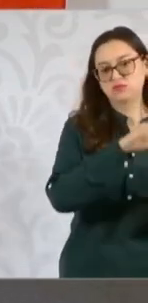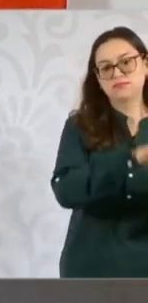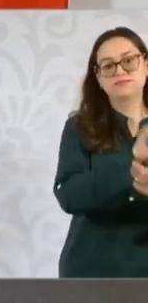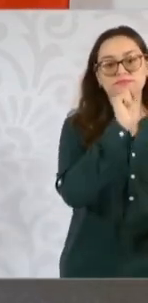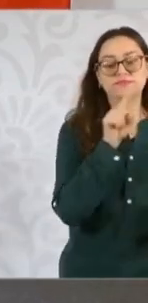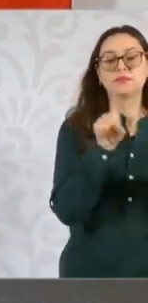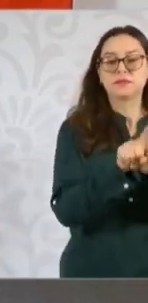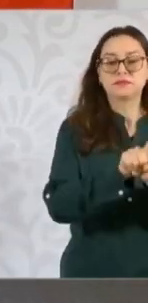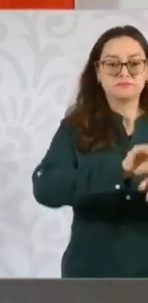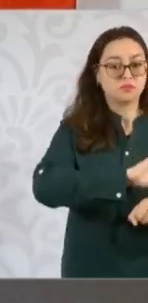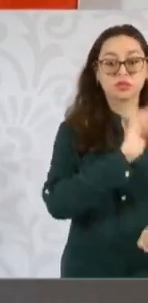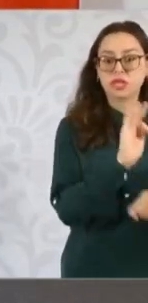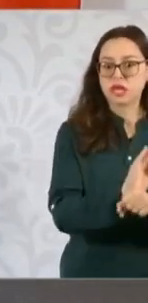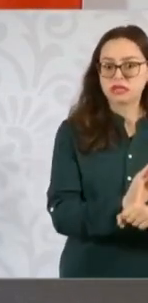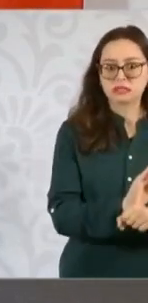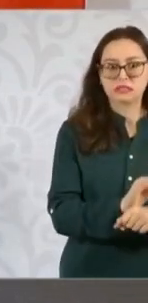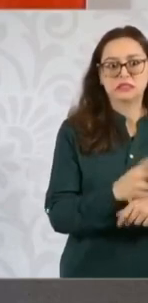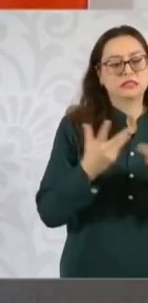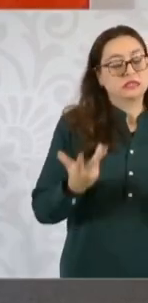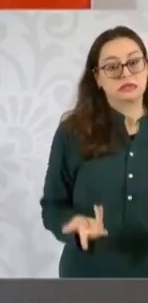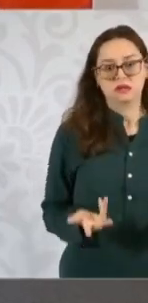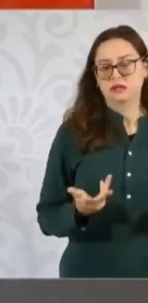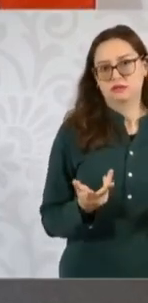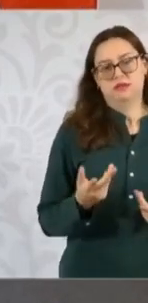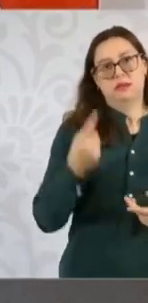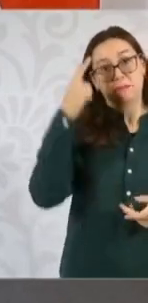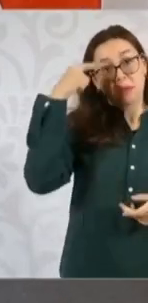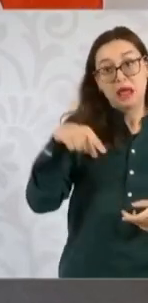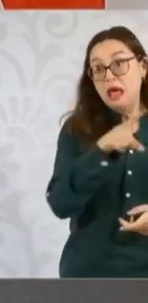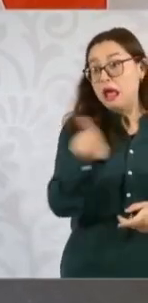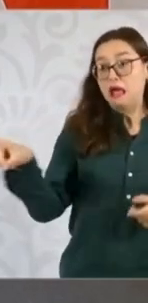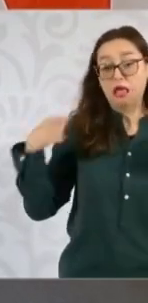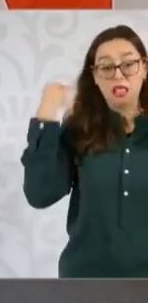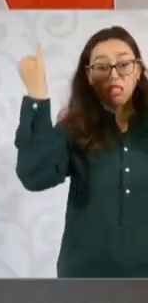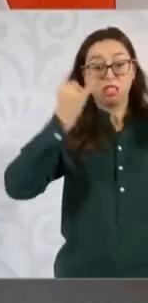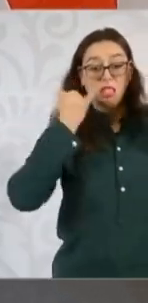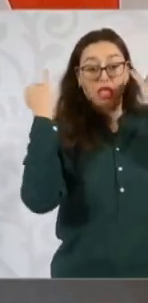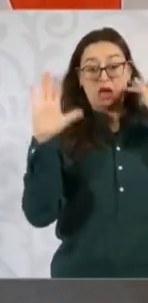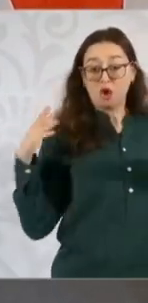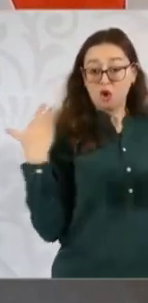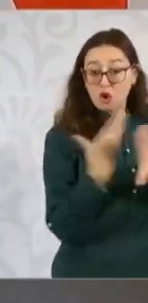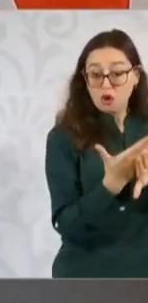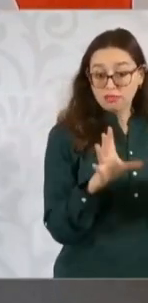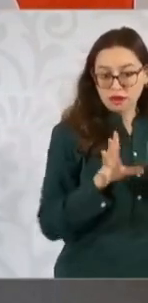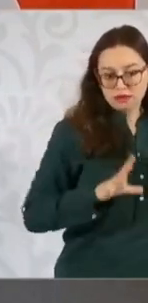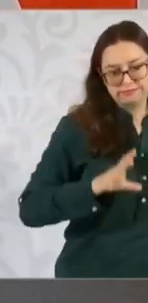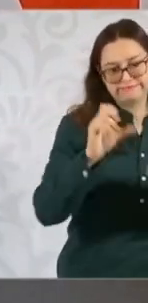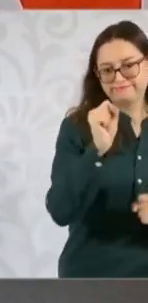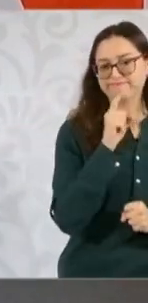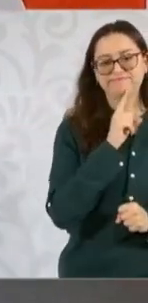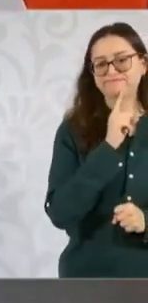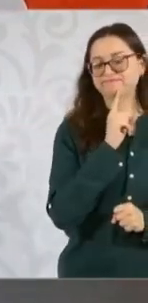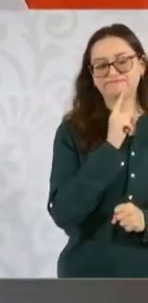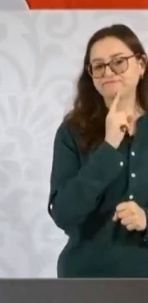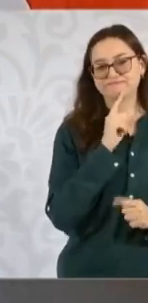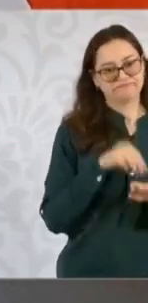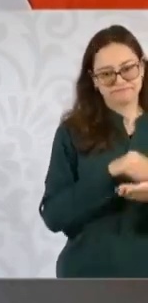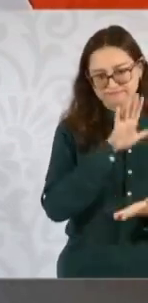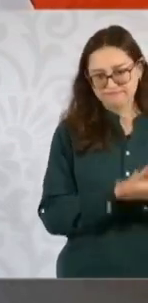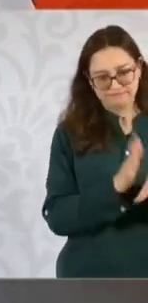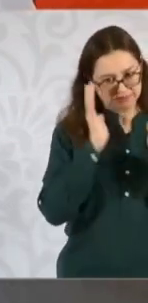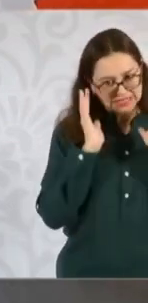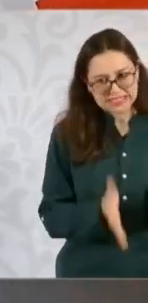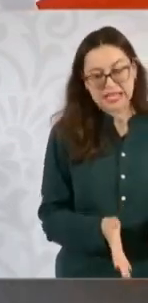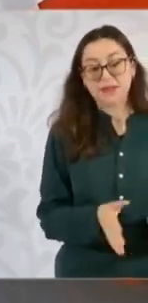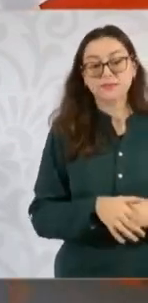para fortalecer que en efecto es improcedente el juicio de amparo en el caso de reformas constitucionales.